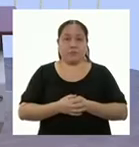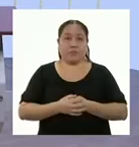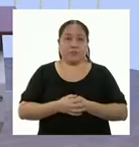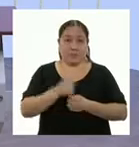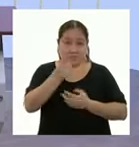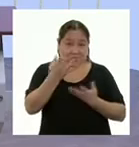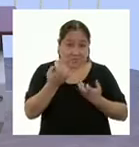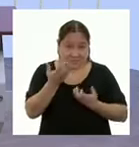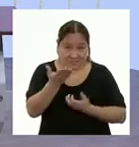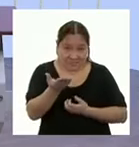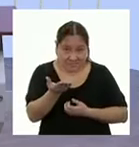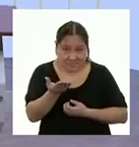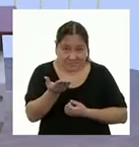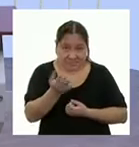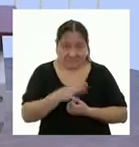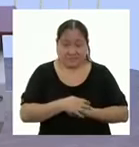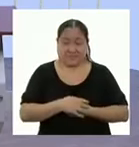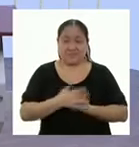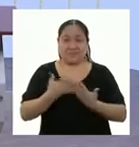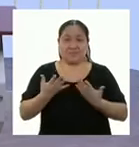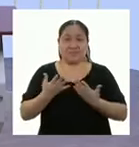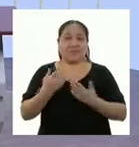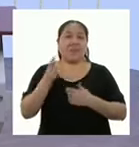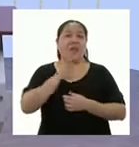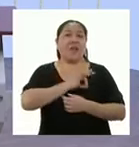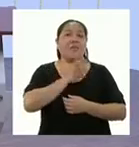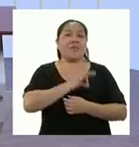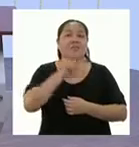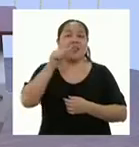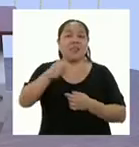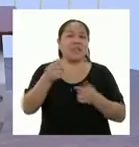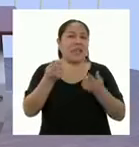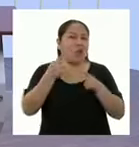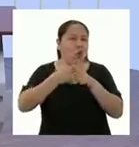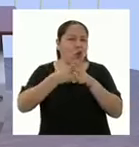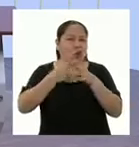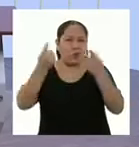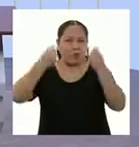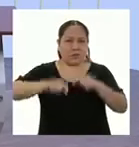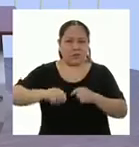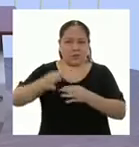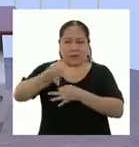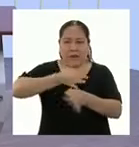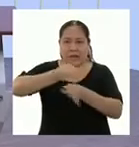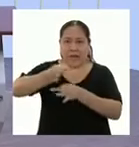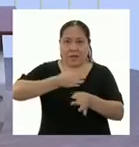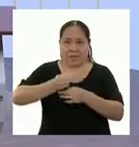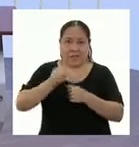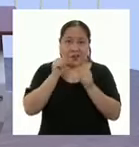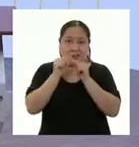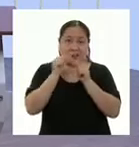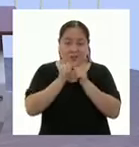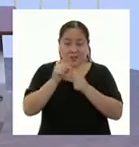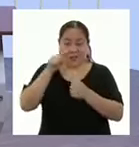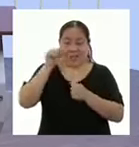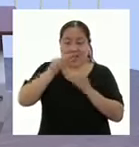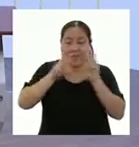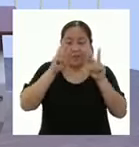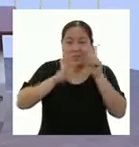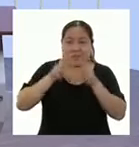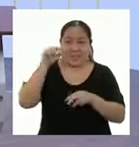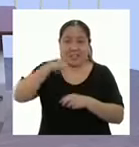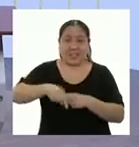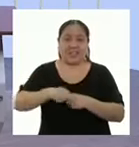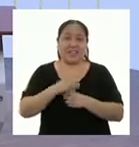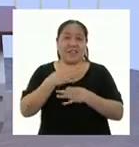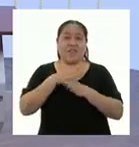¿Quieren hacerlo? Entonces, aprovechen esta breve pausa para reemplazar los valores que hemos obtenido en esta fórmula.